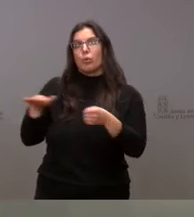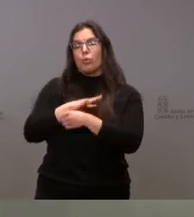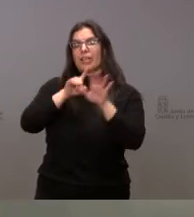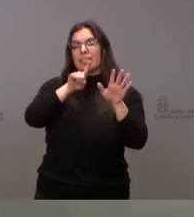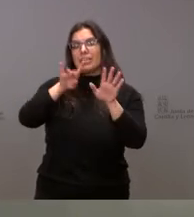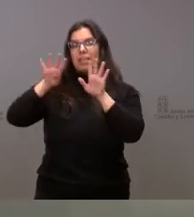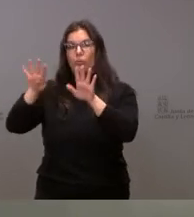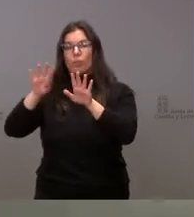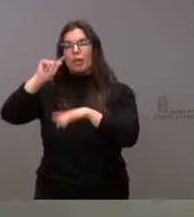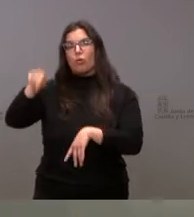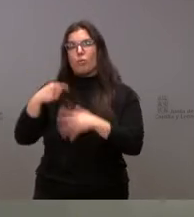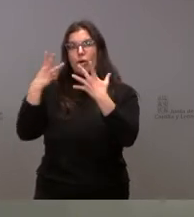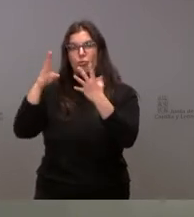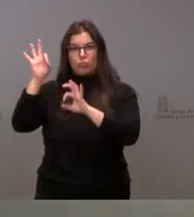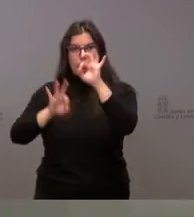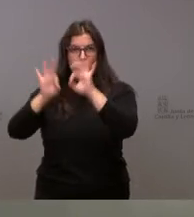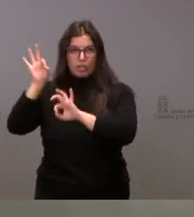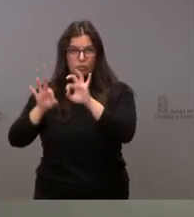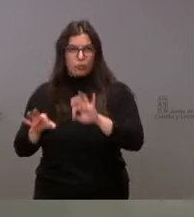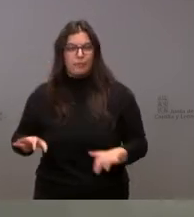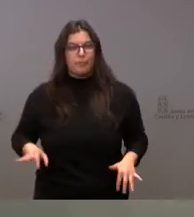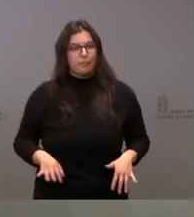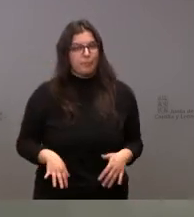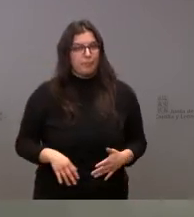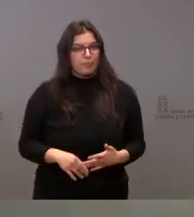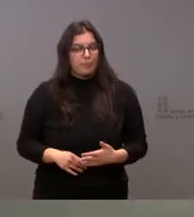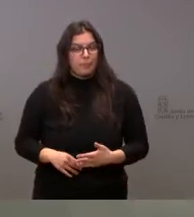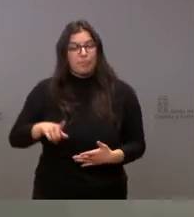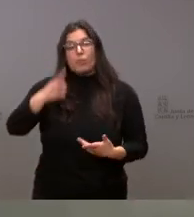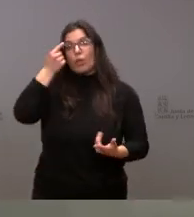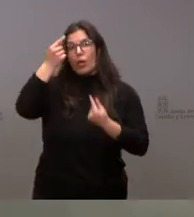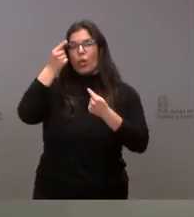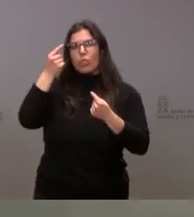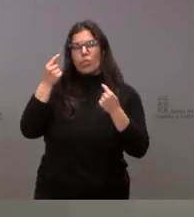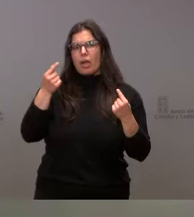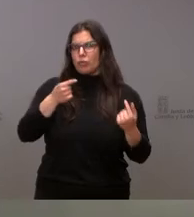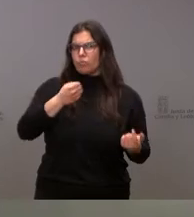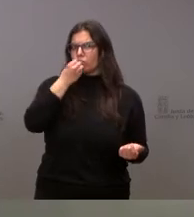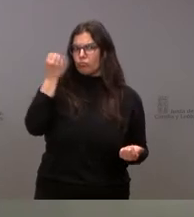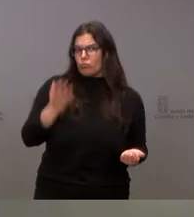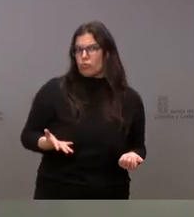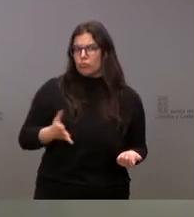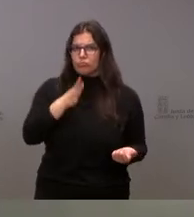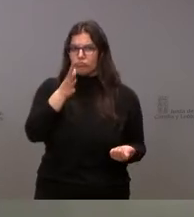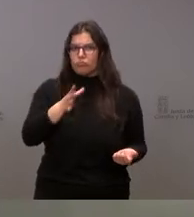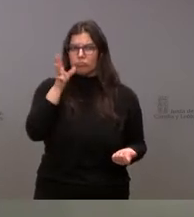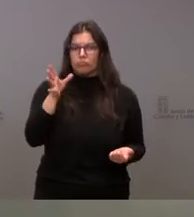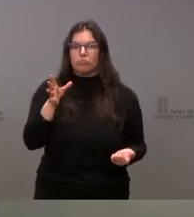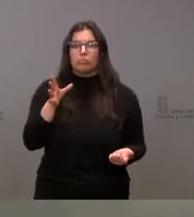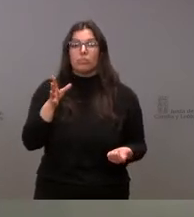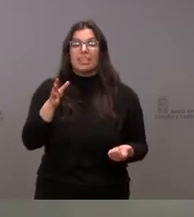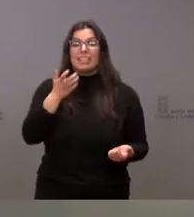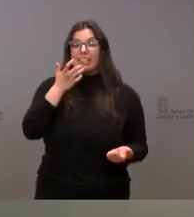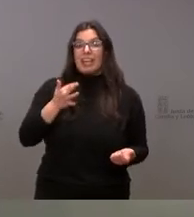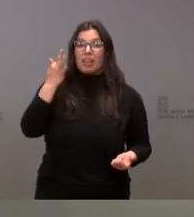,8%. Son cifras altísimas e incluso todavía teniendo